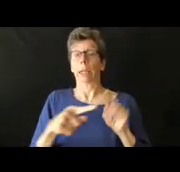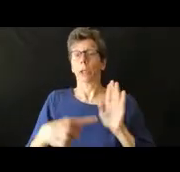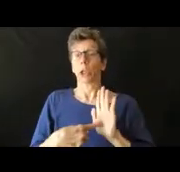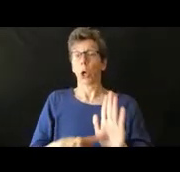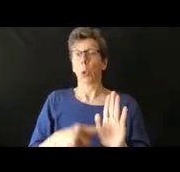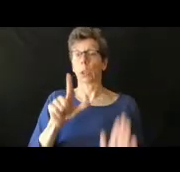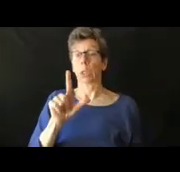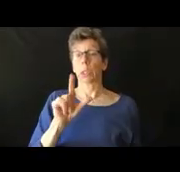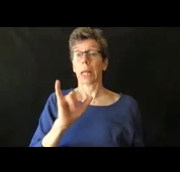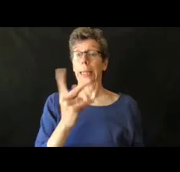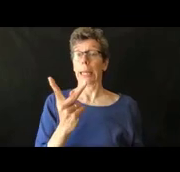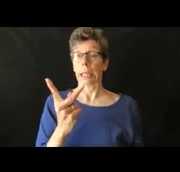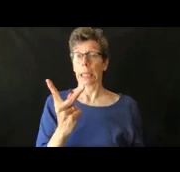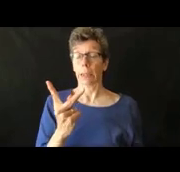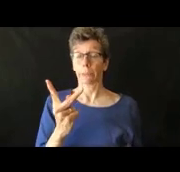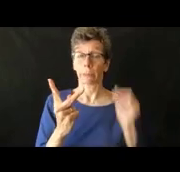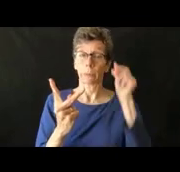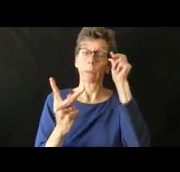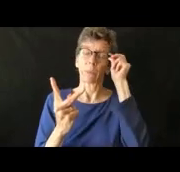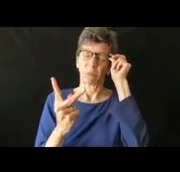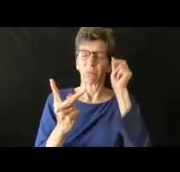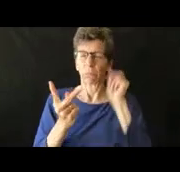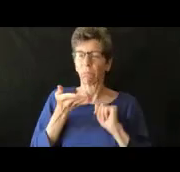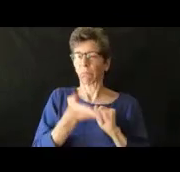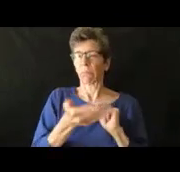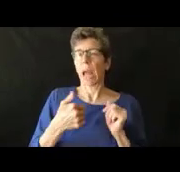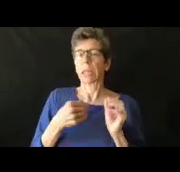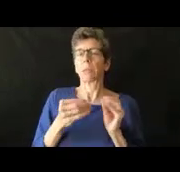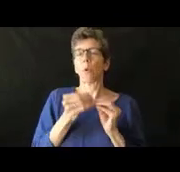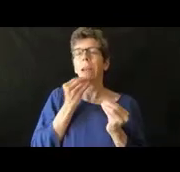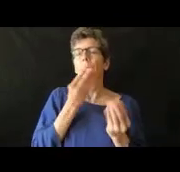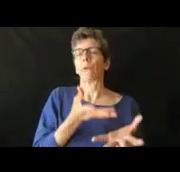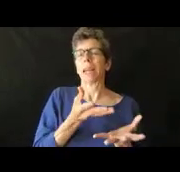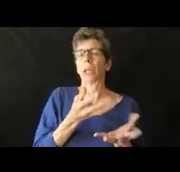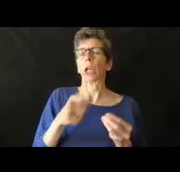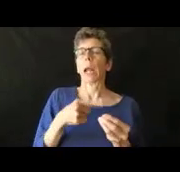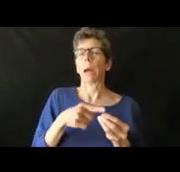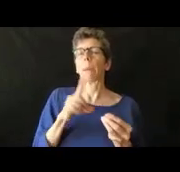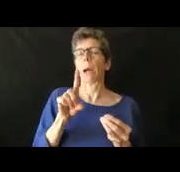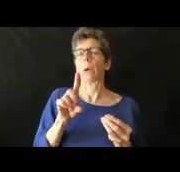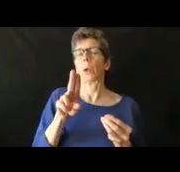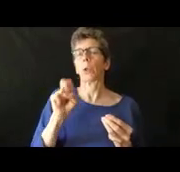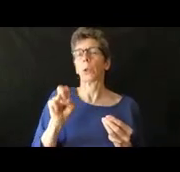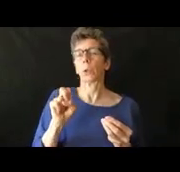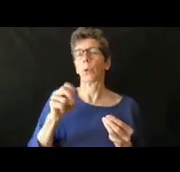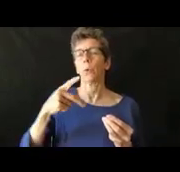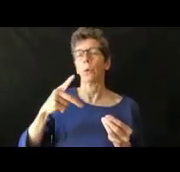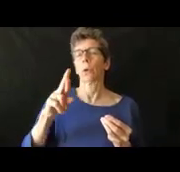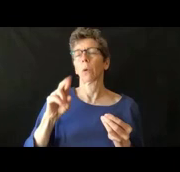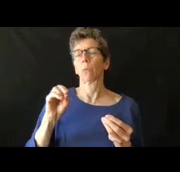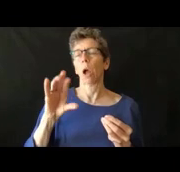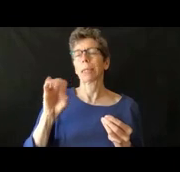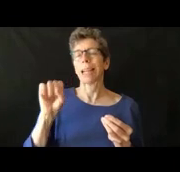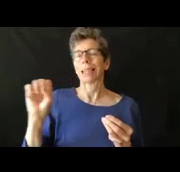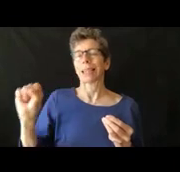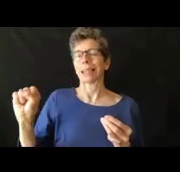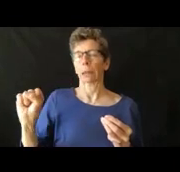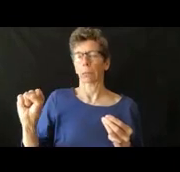donde ustedes pueden obtener más información sobre lo que significa el proceso debido, pero